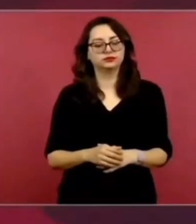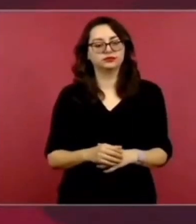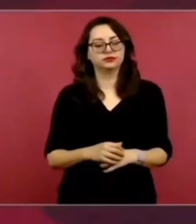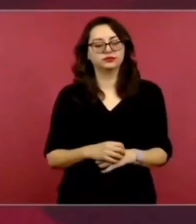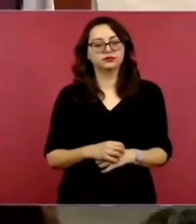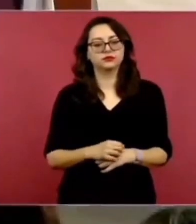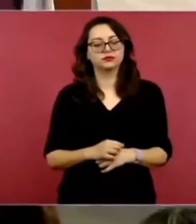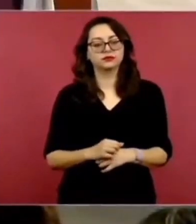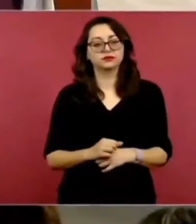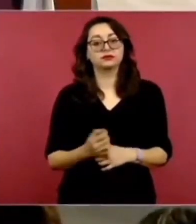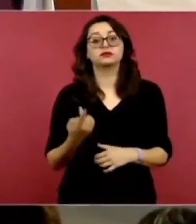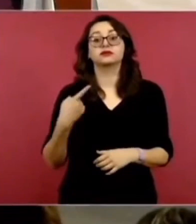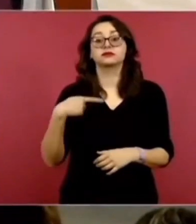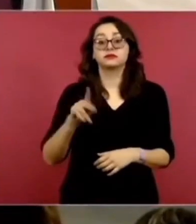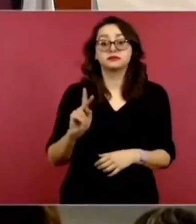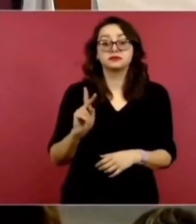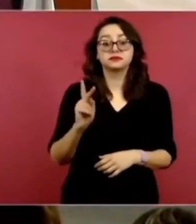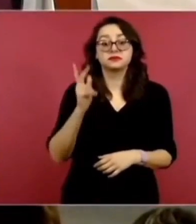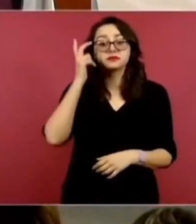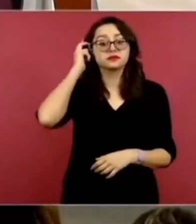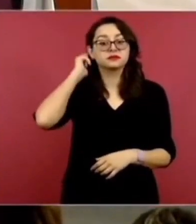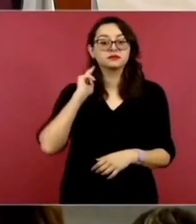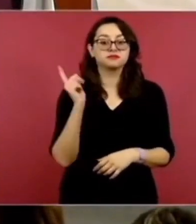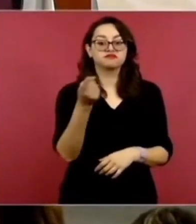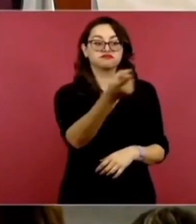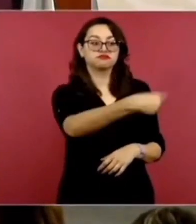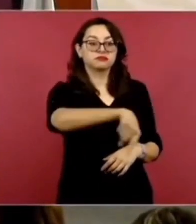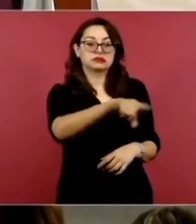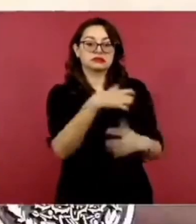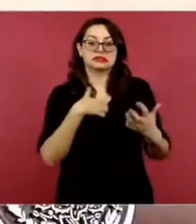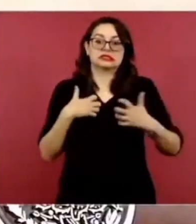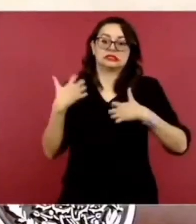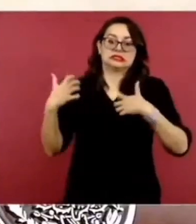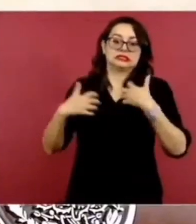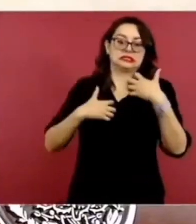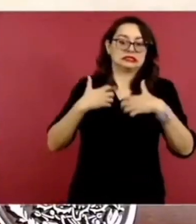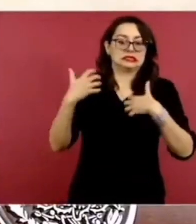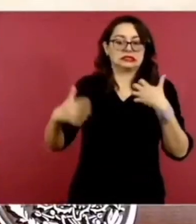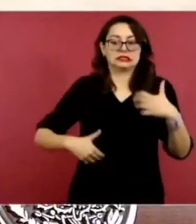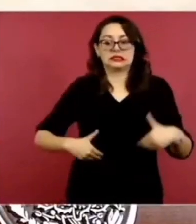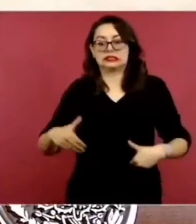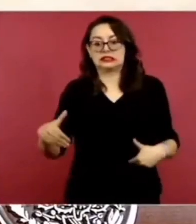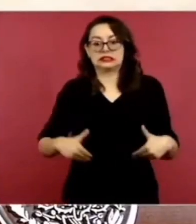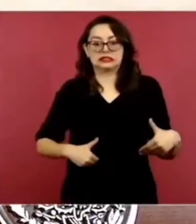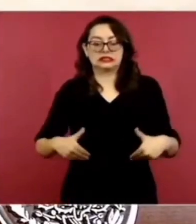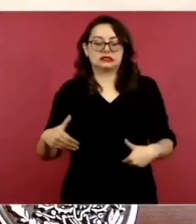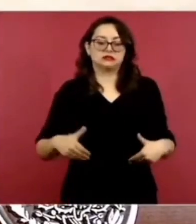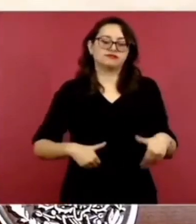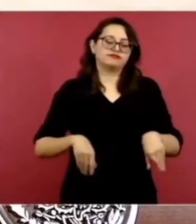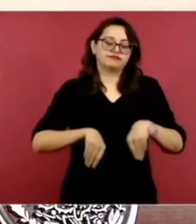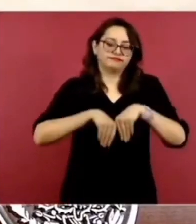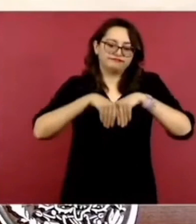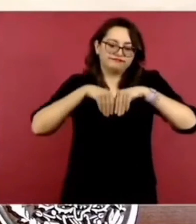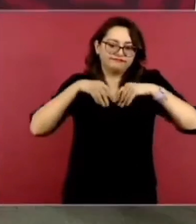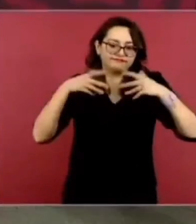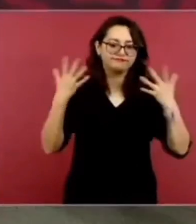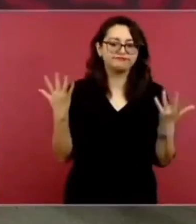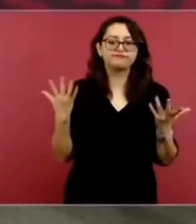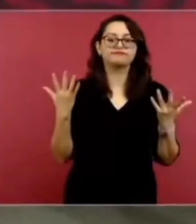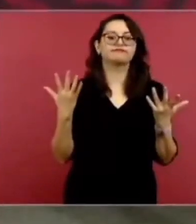sin embargo, pues esto les enoja mucho a nuestros adversarios porque